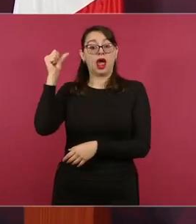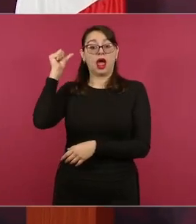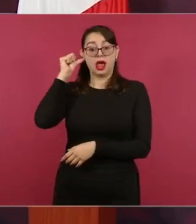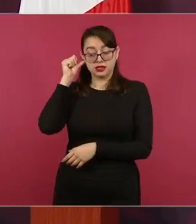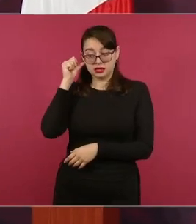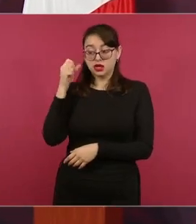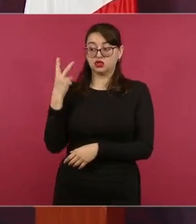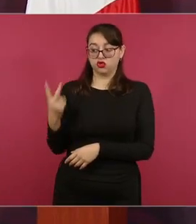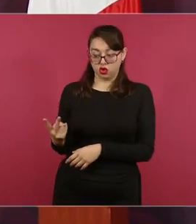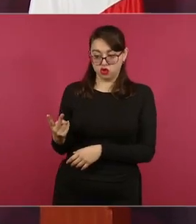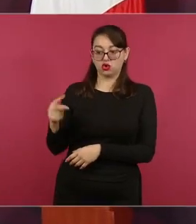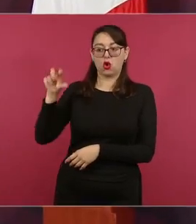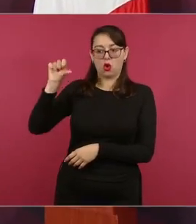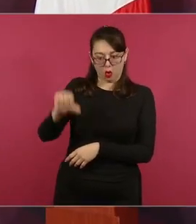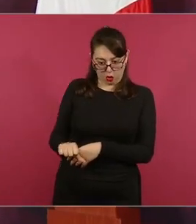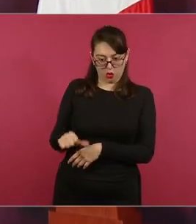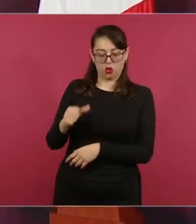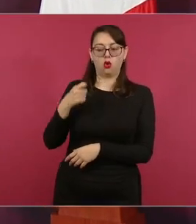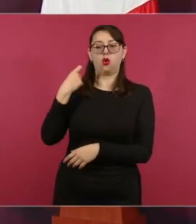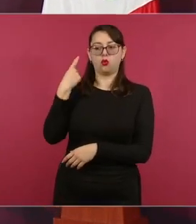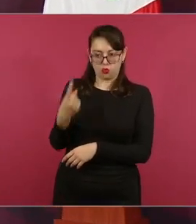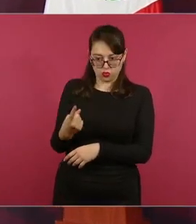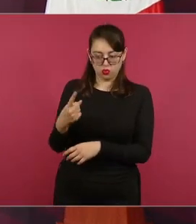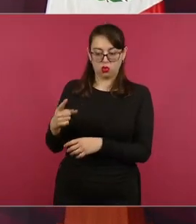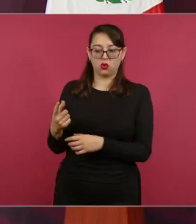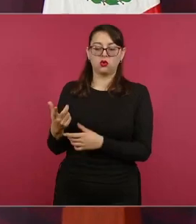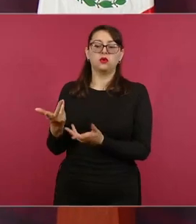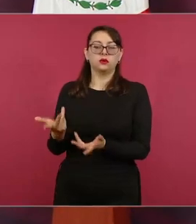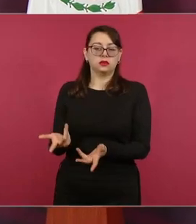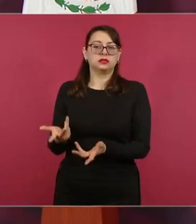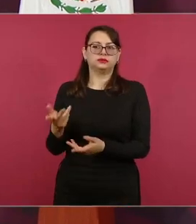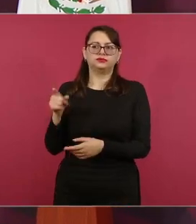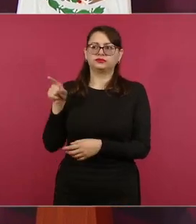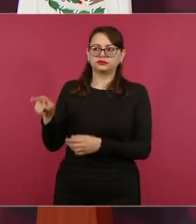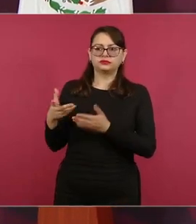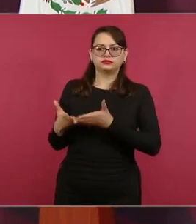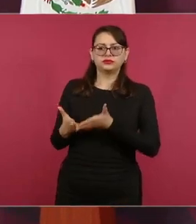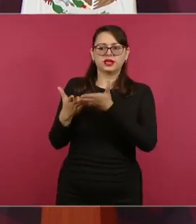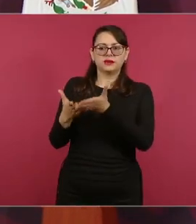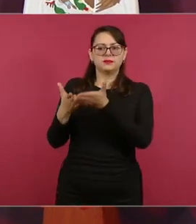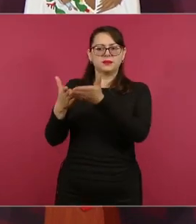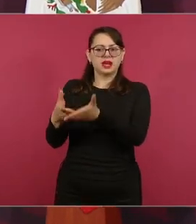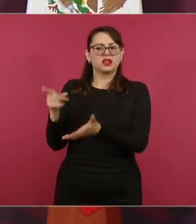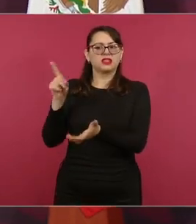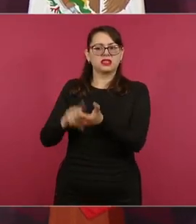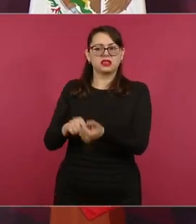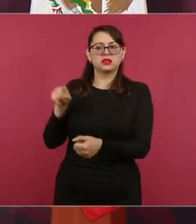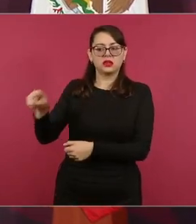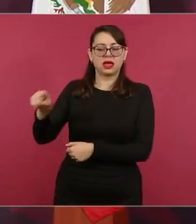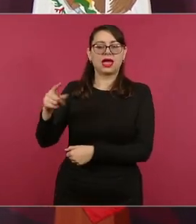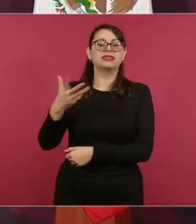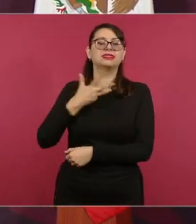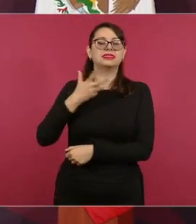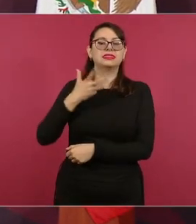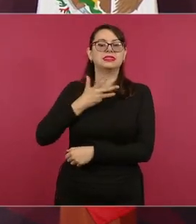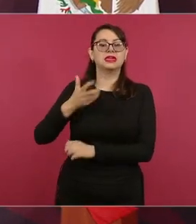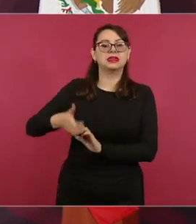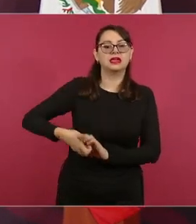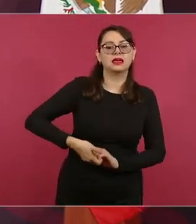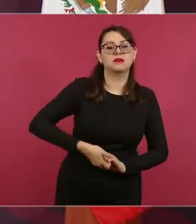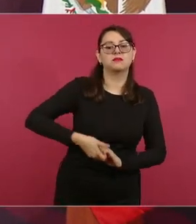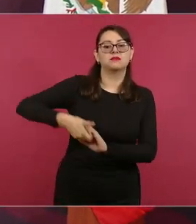hoy llega otro. Uno de los que llegó ayer tiene una grúa que tiene una capacidad de